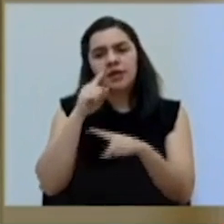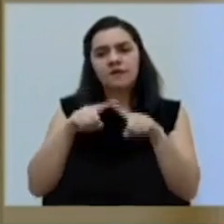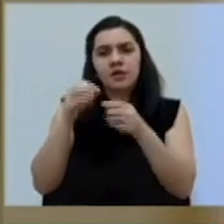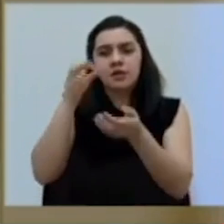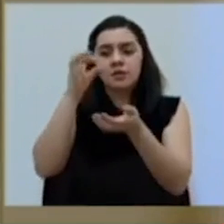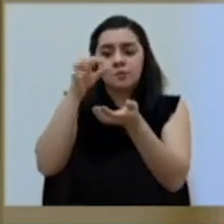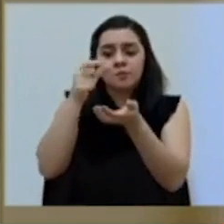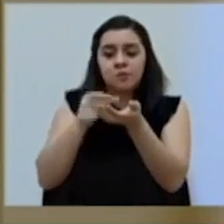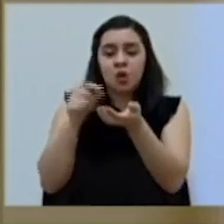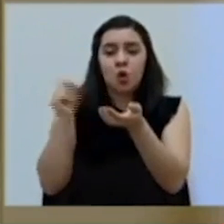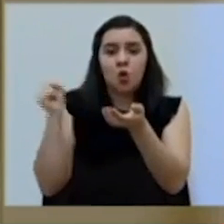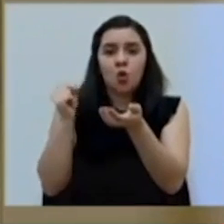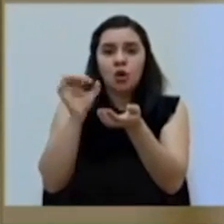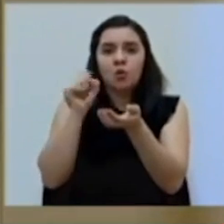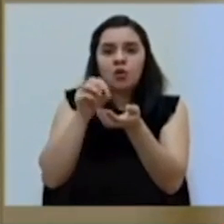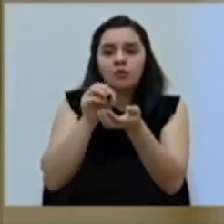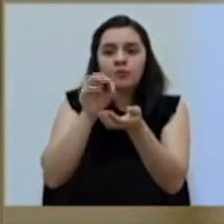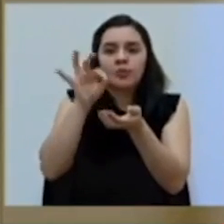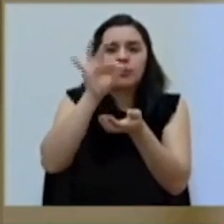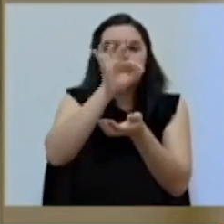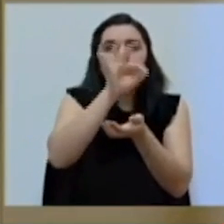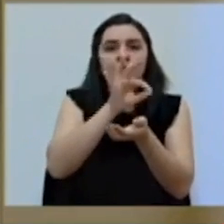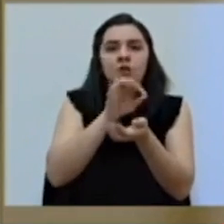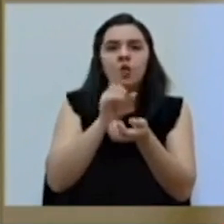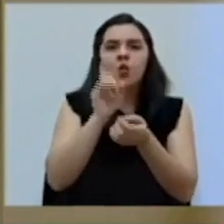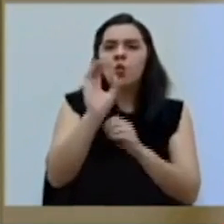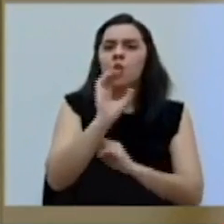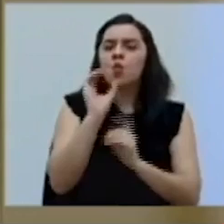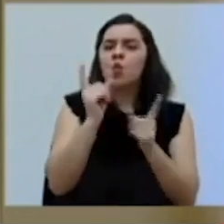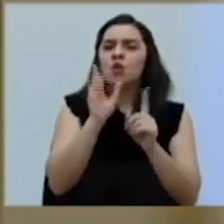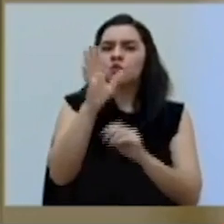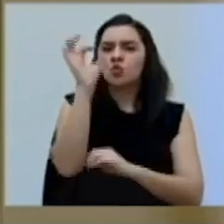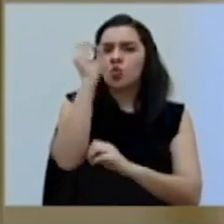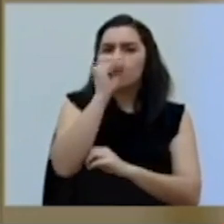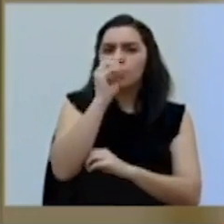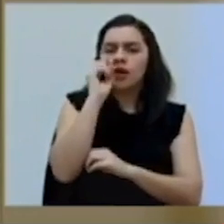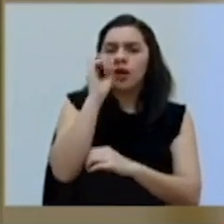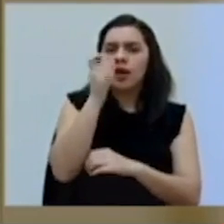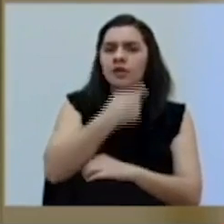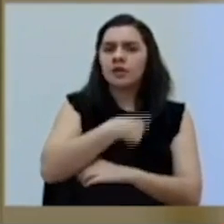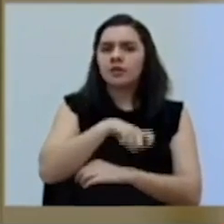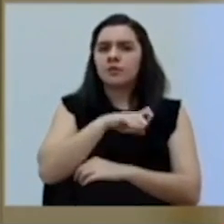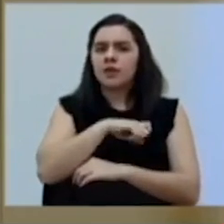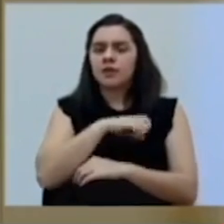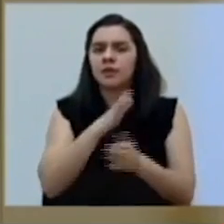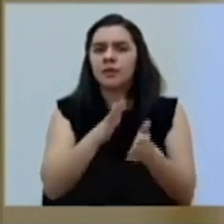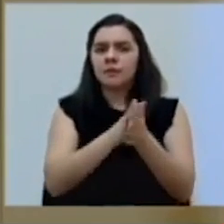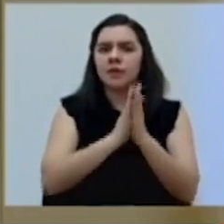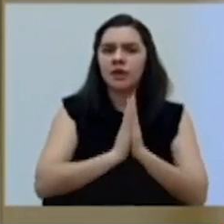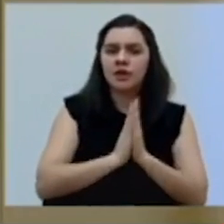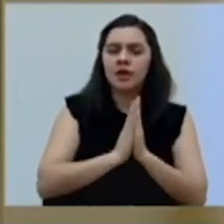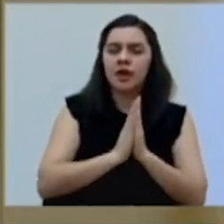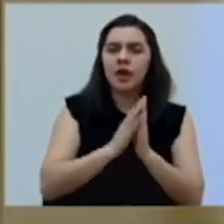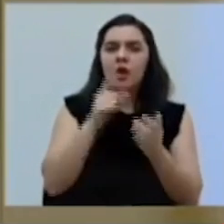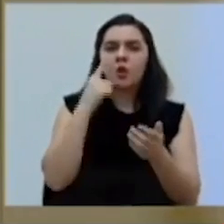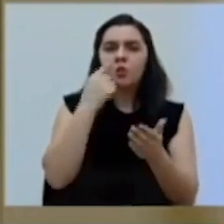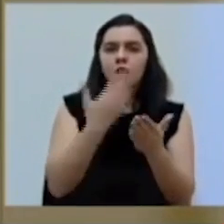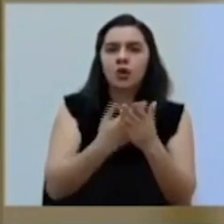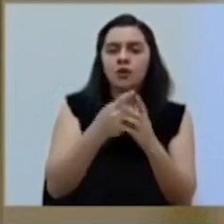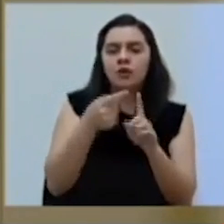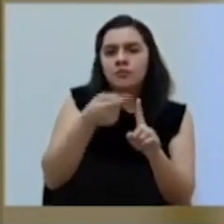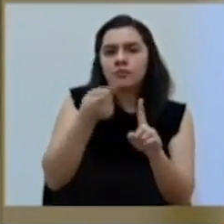congelados. ¿Cuál es su opinión de que España esté pidiendo prueba PCR negativa a turistas provenientes de Costa Rica?